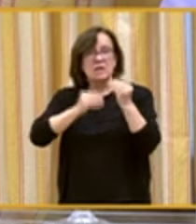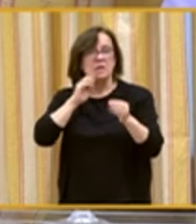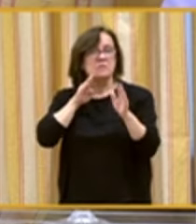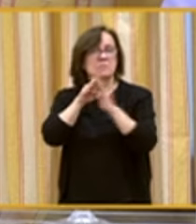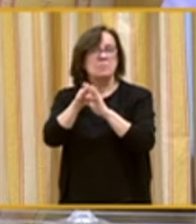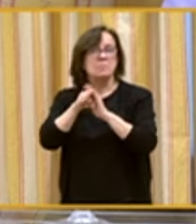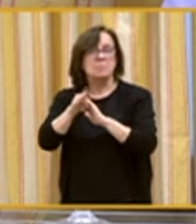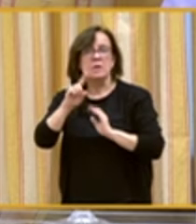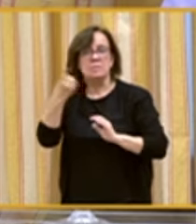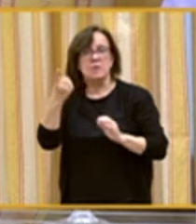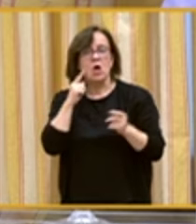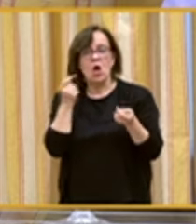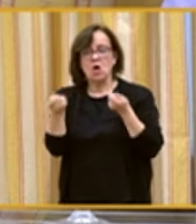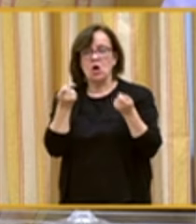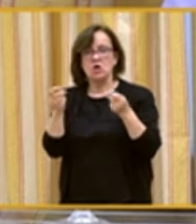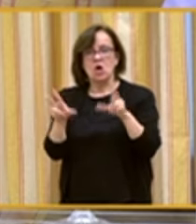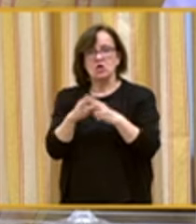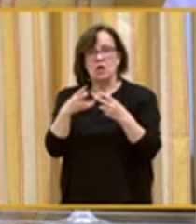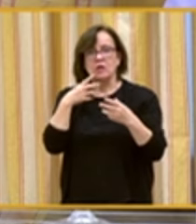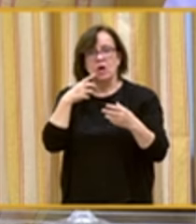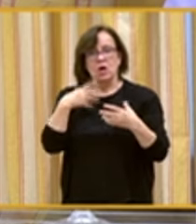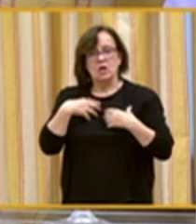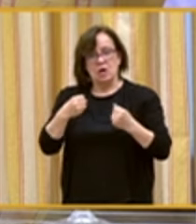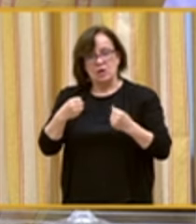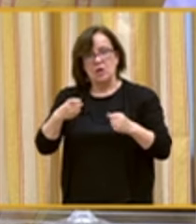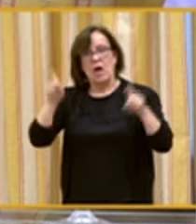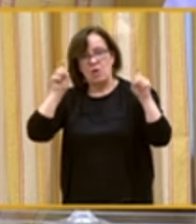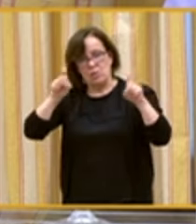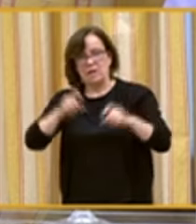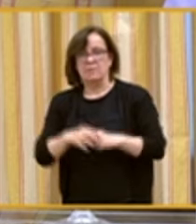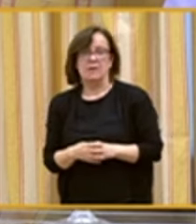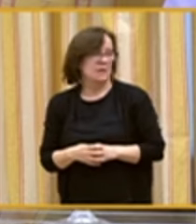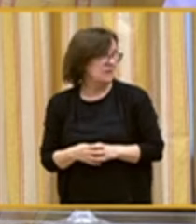prioritario y coordinación sociosanitaria y educativa.